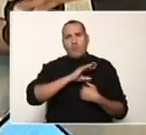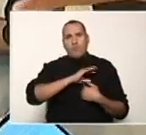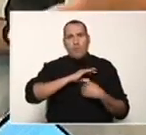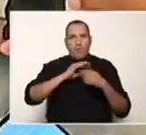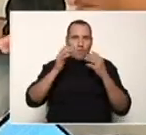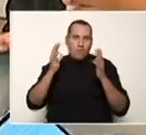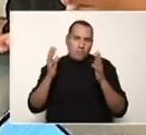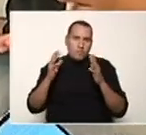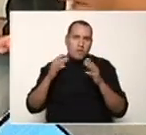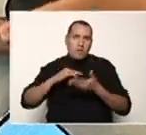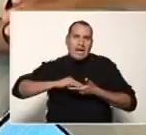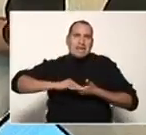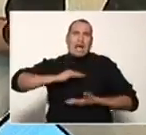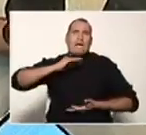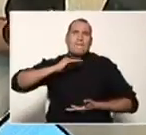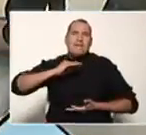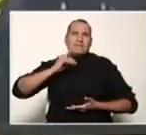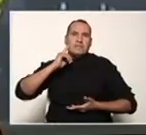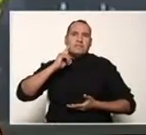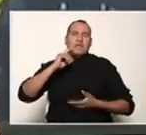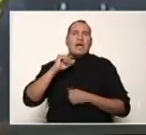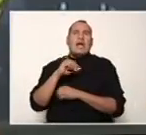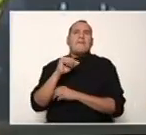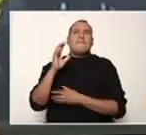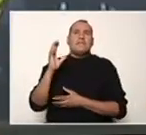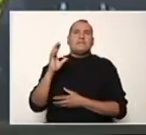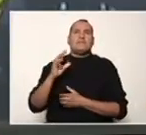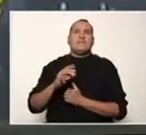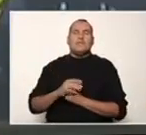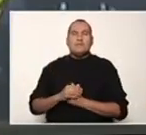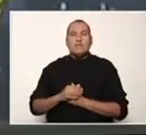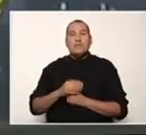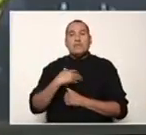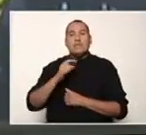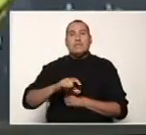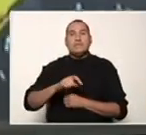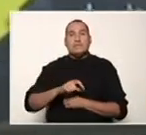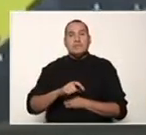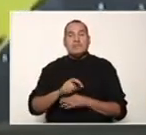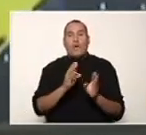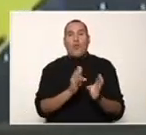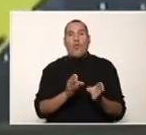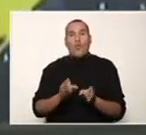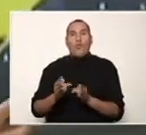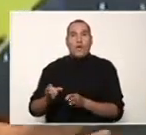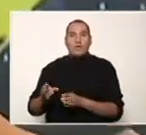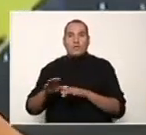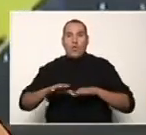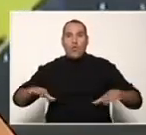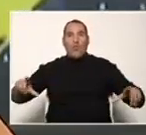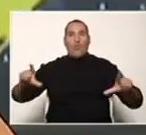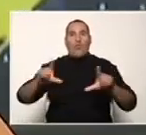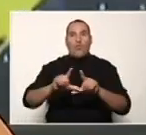por lo tanto requiere muchísima organización y espacio para poder desarrollar las actividades.